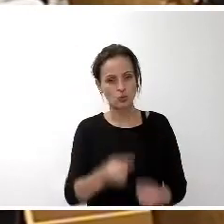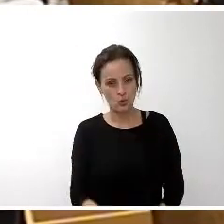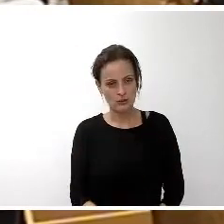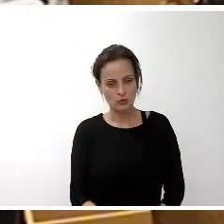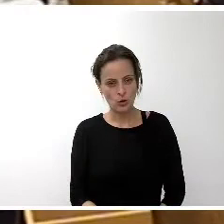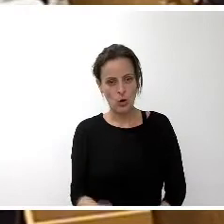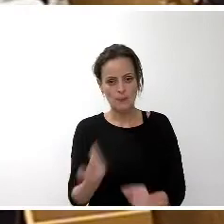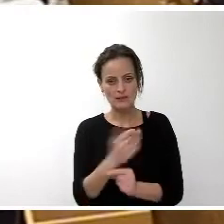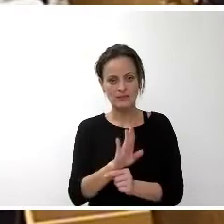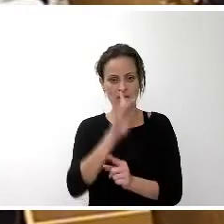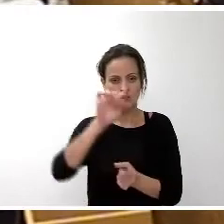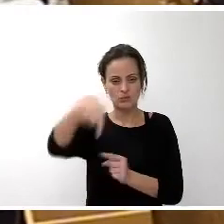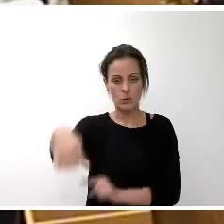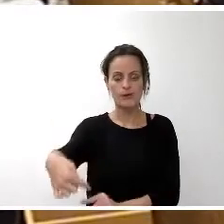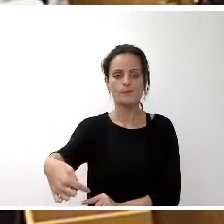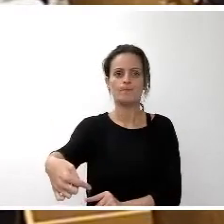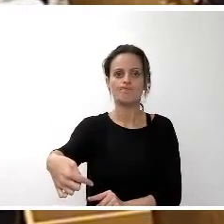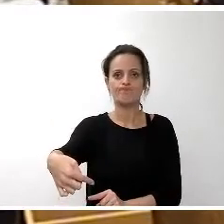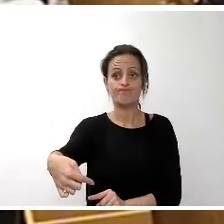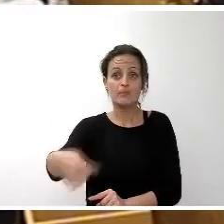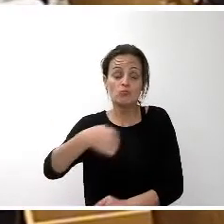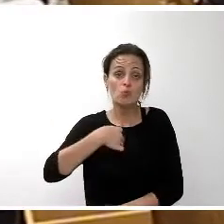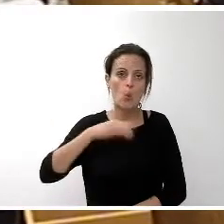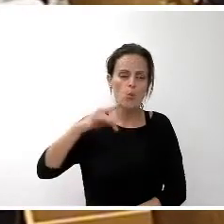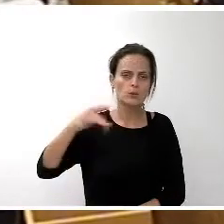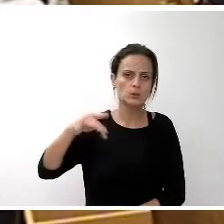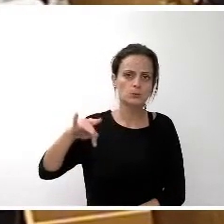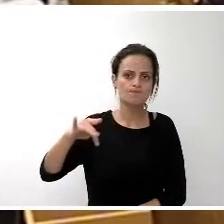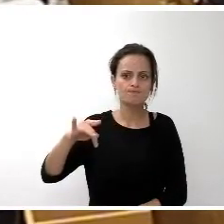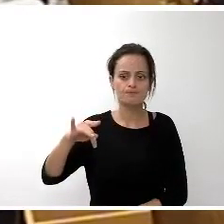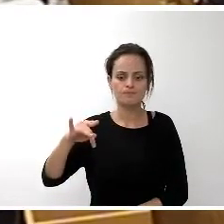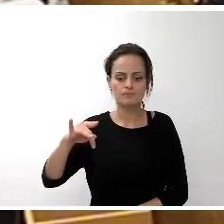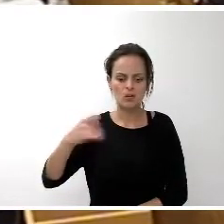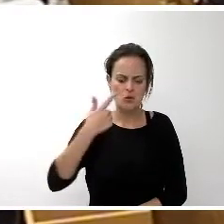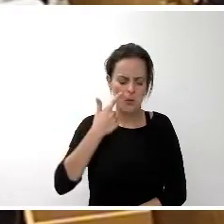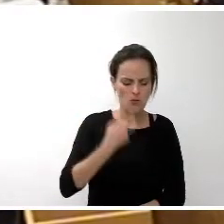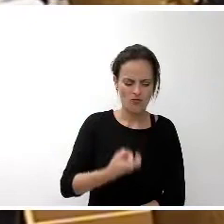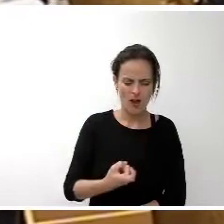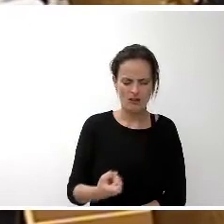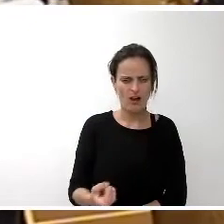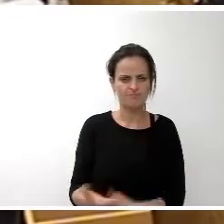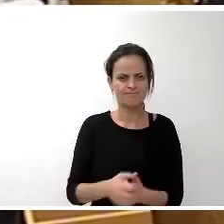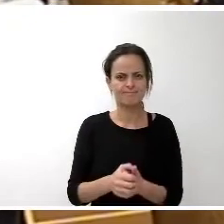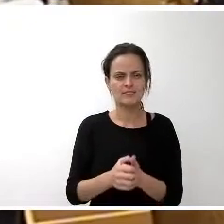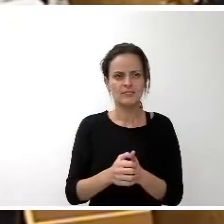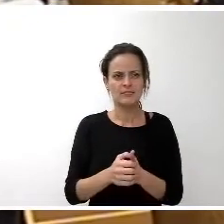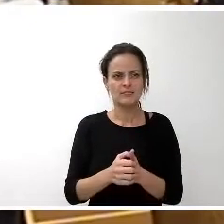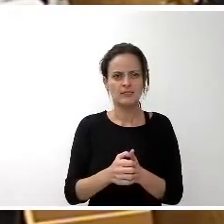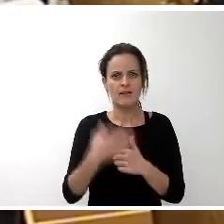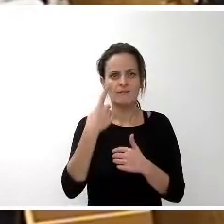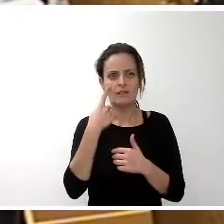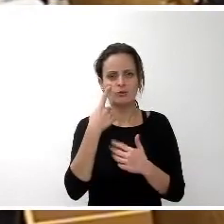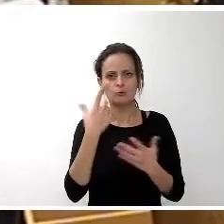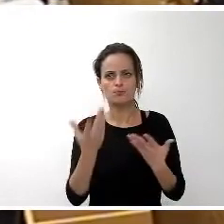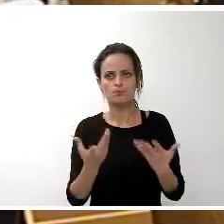ejercicio lo único que que he hecho en falta viendo el estado en el que